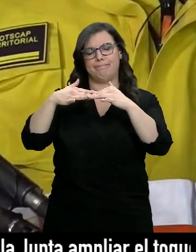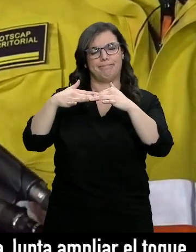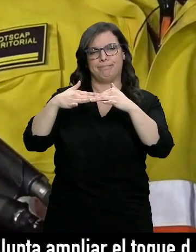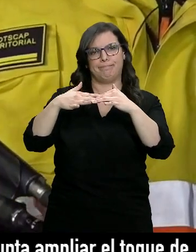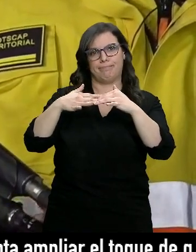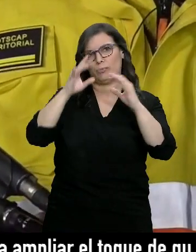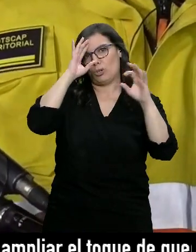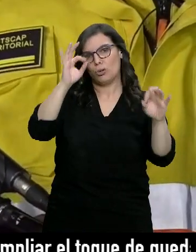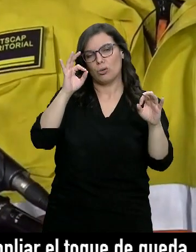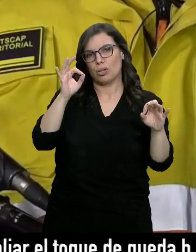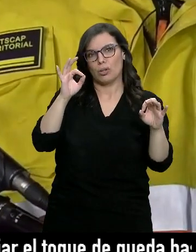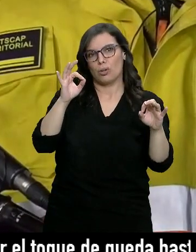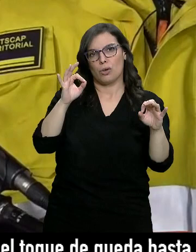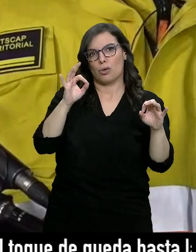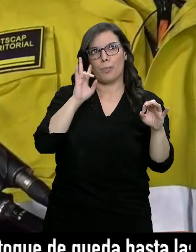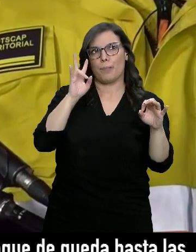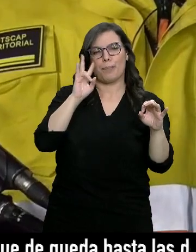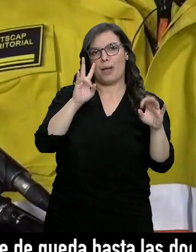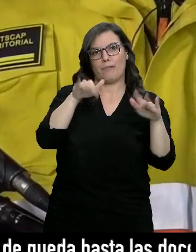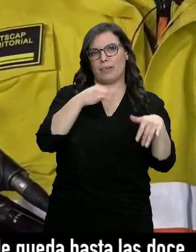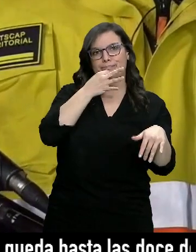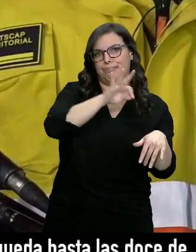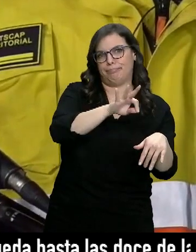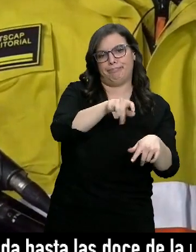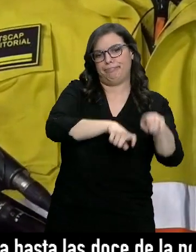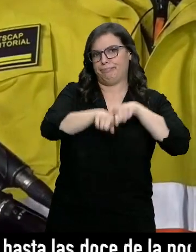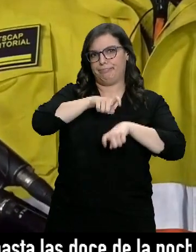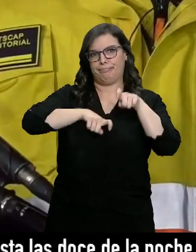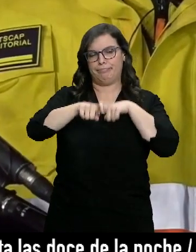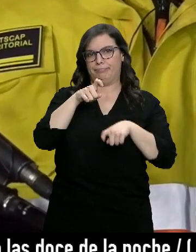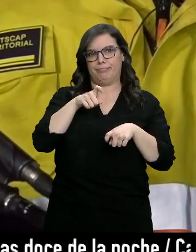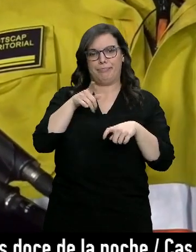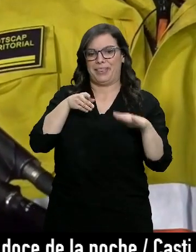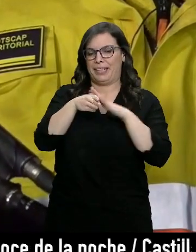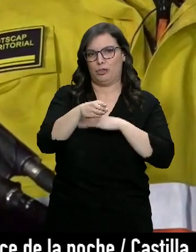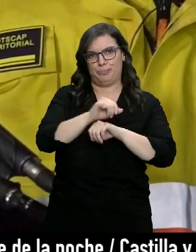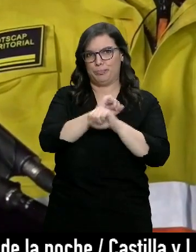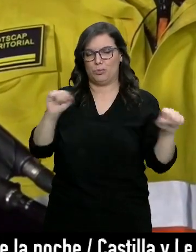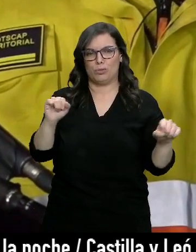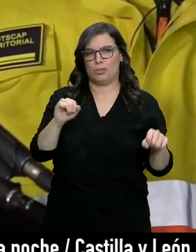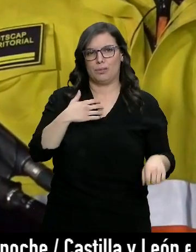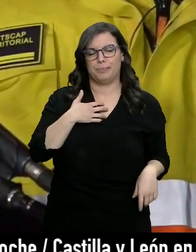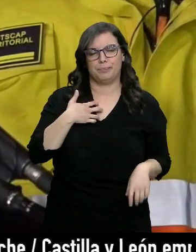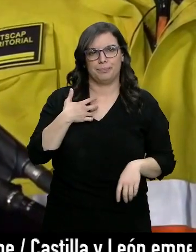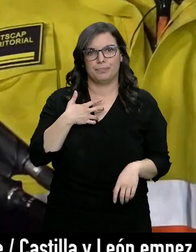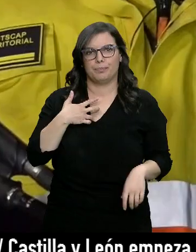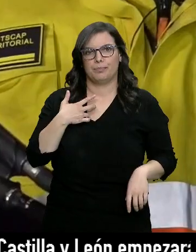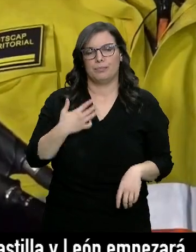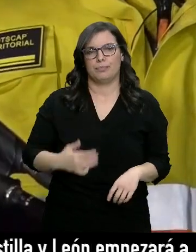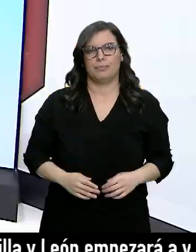y evidentemente eso nos ha hecho abortar cualquier maniobra en el interior de los edificios.